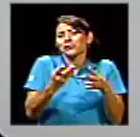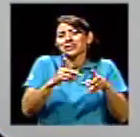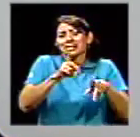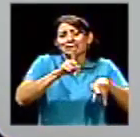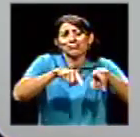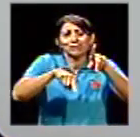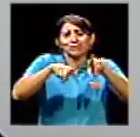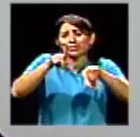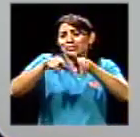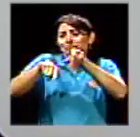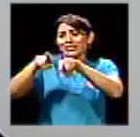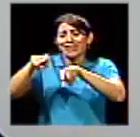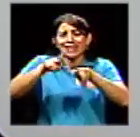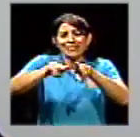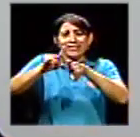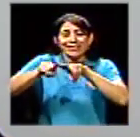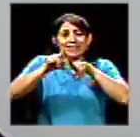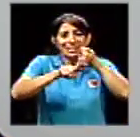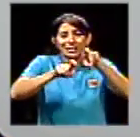muchos sabores y colores.